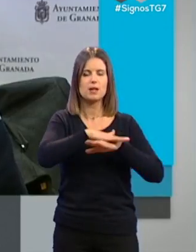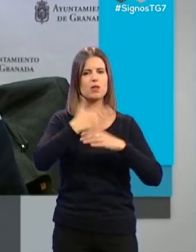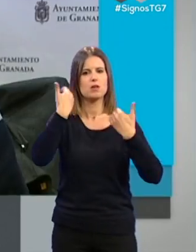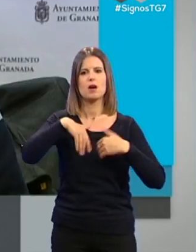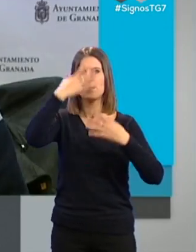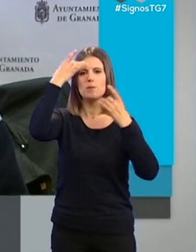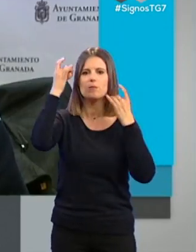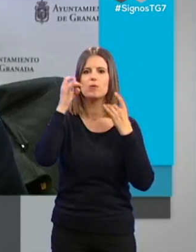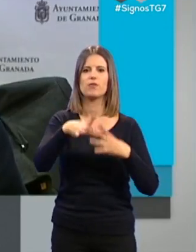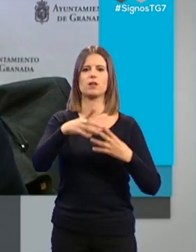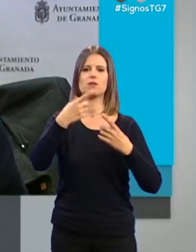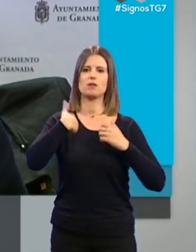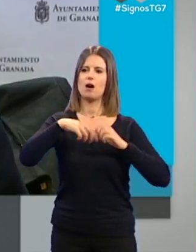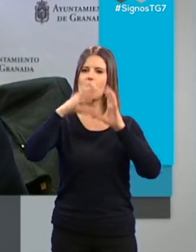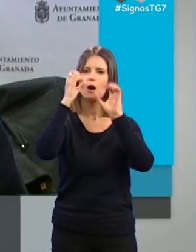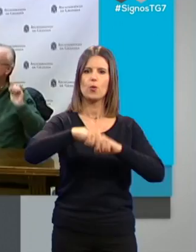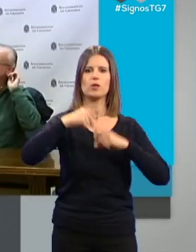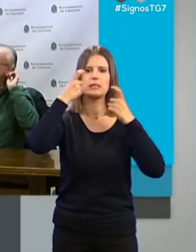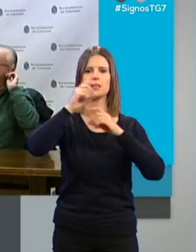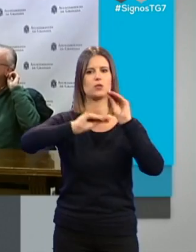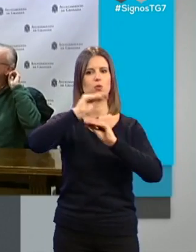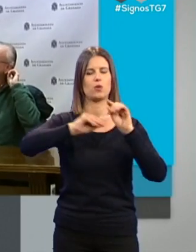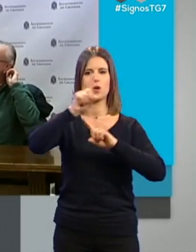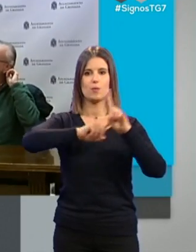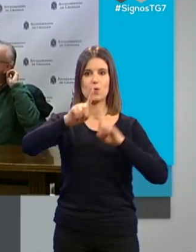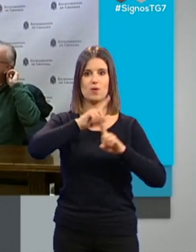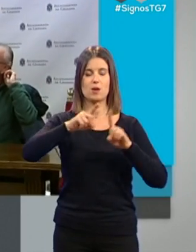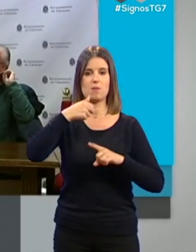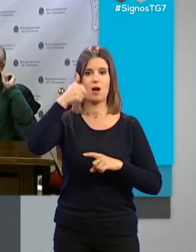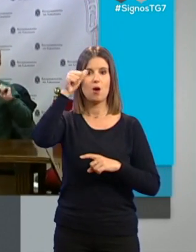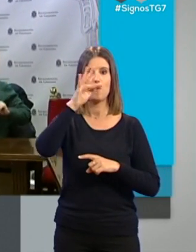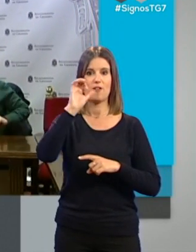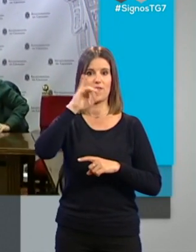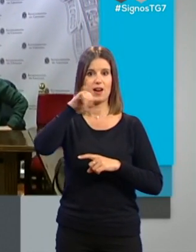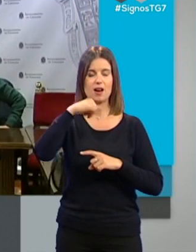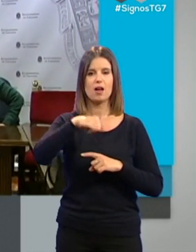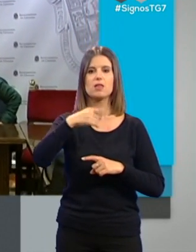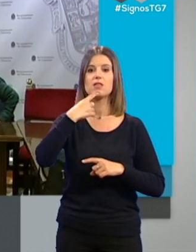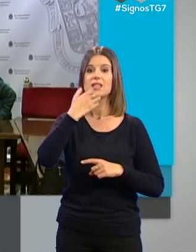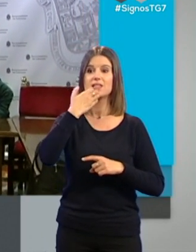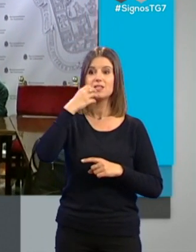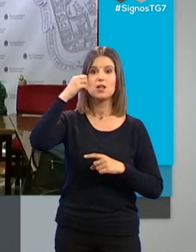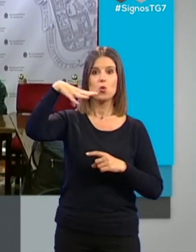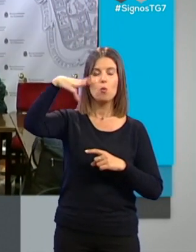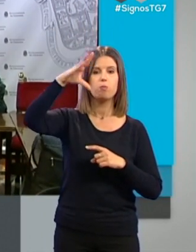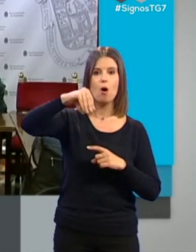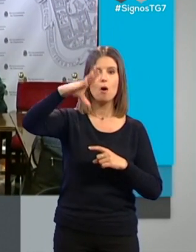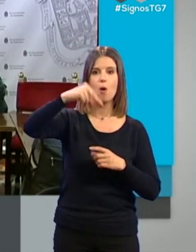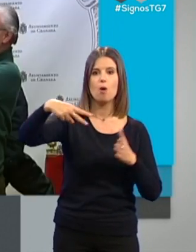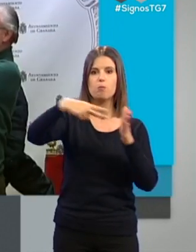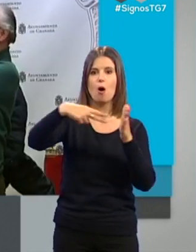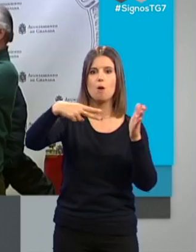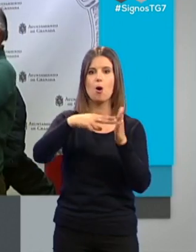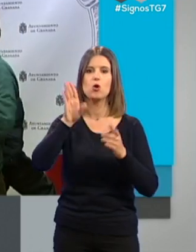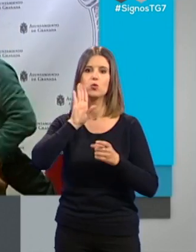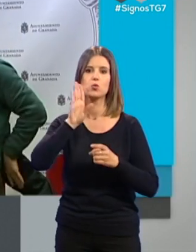de una vez se pongan de acuerdo para solucionar este problema. Fernández ha afirmado que si los cortes de luz y los enganches ilegales para cultivos